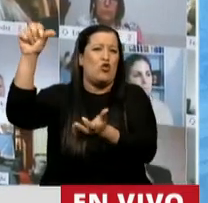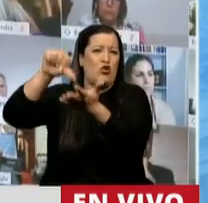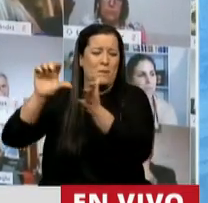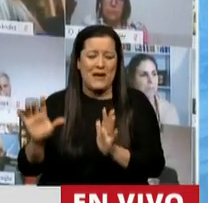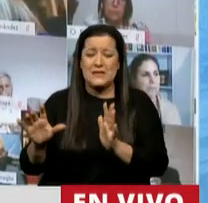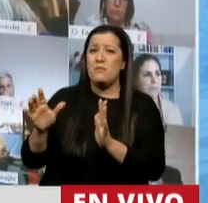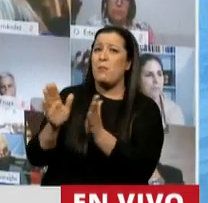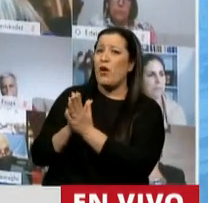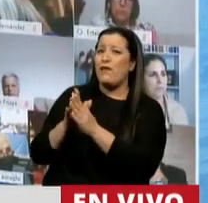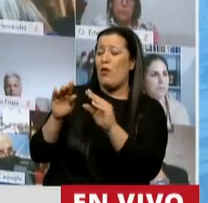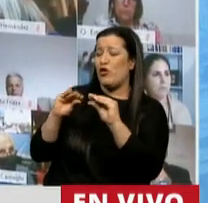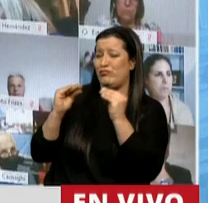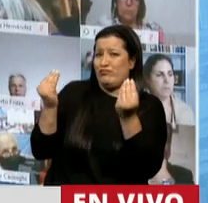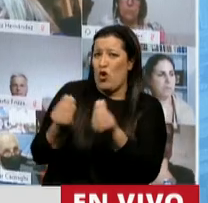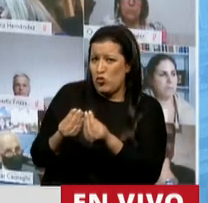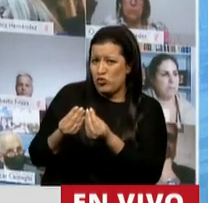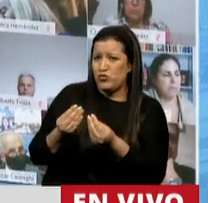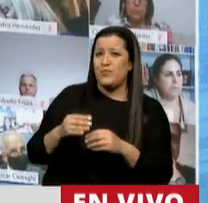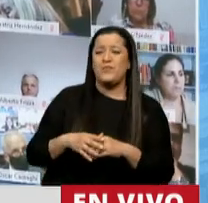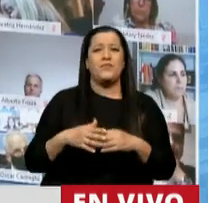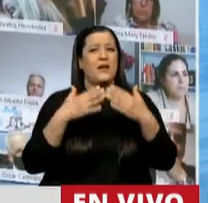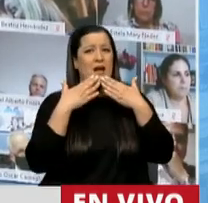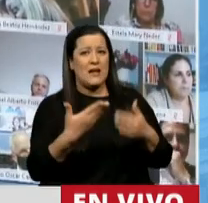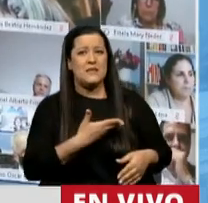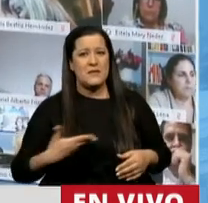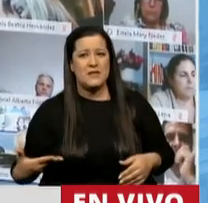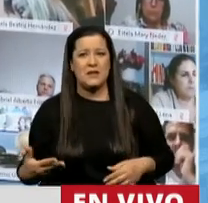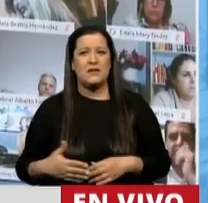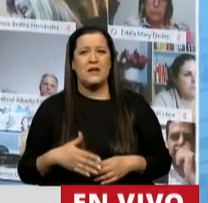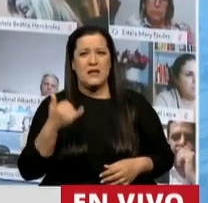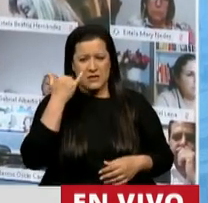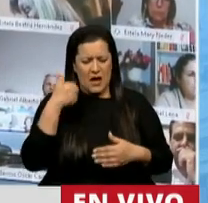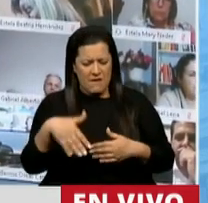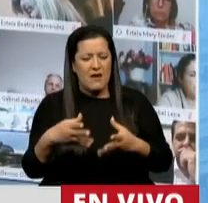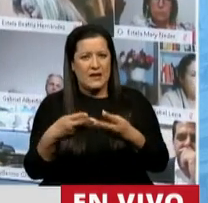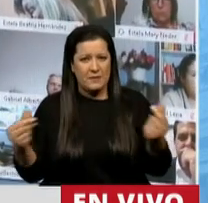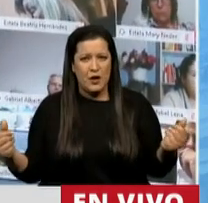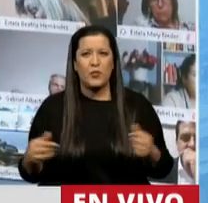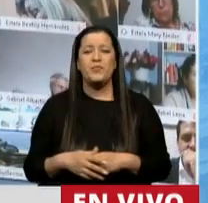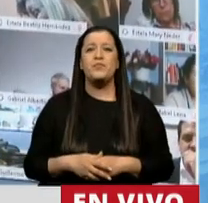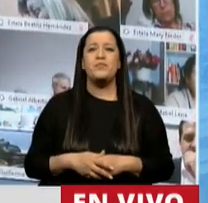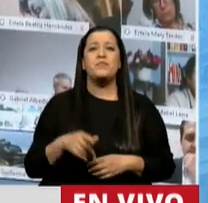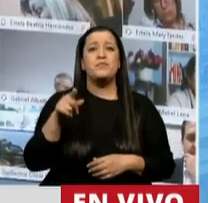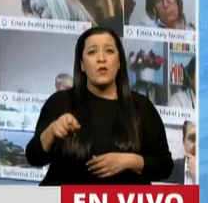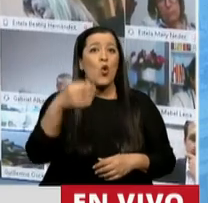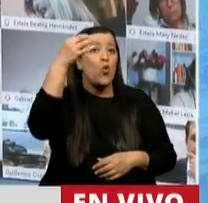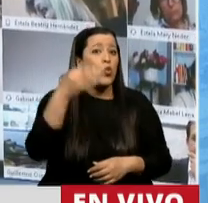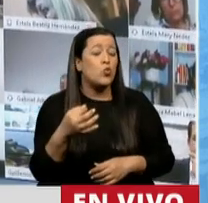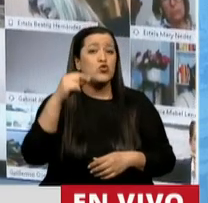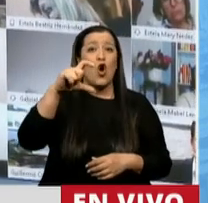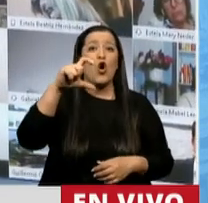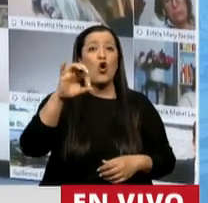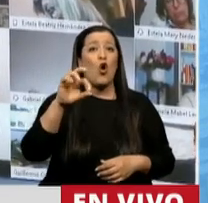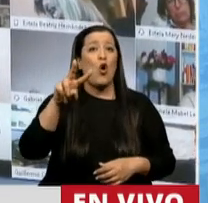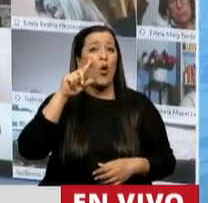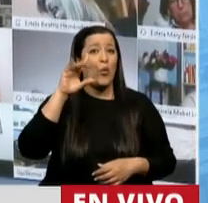redondeando, diputado. Gracias, señor presidente. Ya termino. Y a partir del brote del COVID, es cuando nuestro